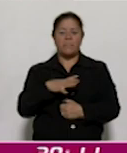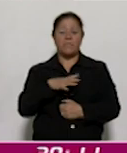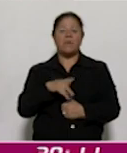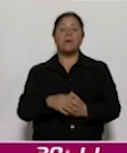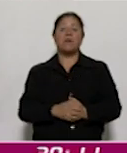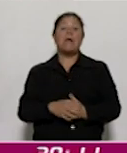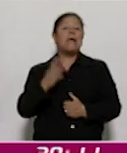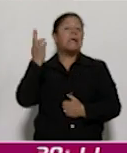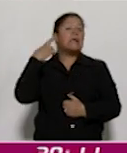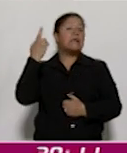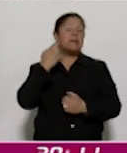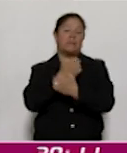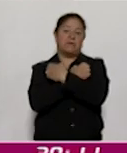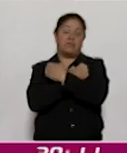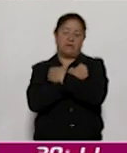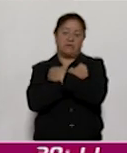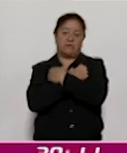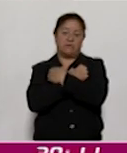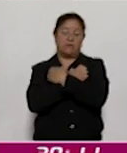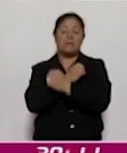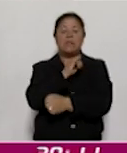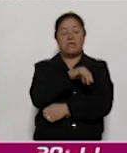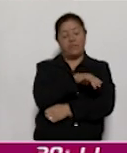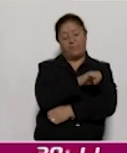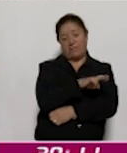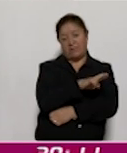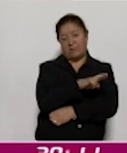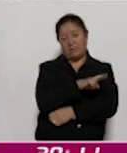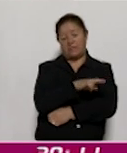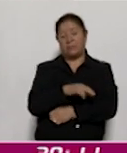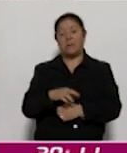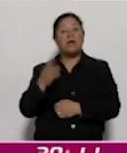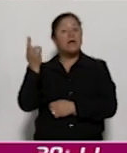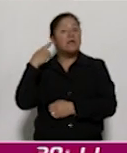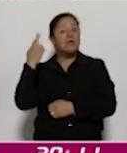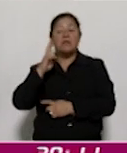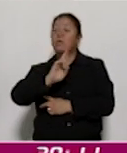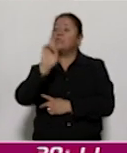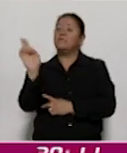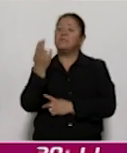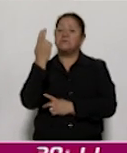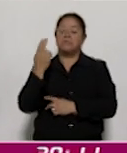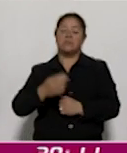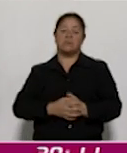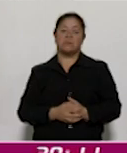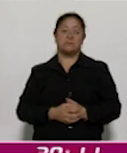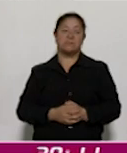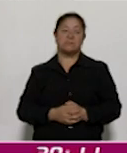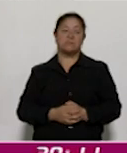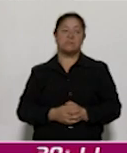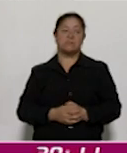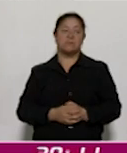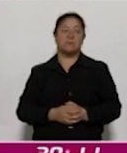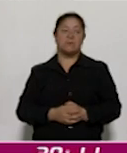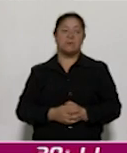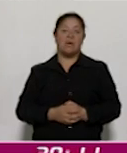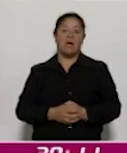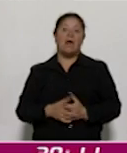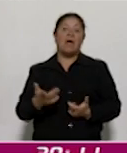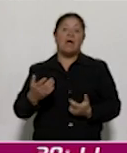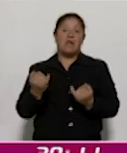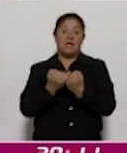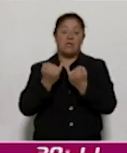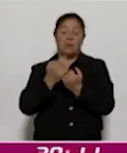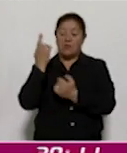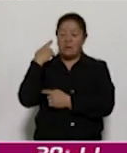radioeducación, con el Imer, con las radios universitarias, con Altavoz Radio, que es